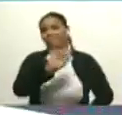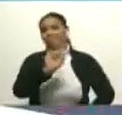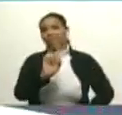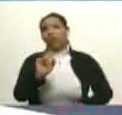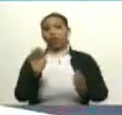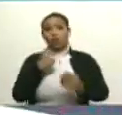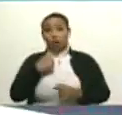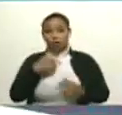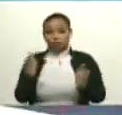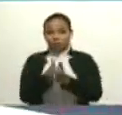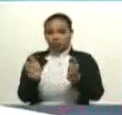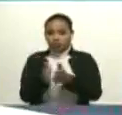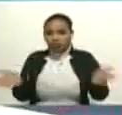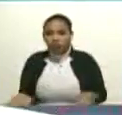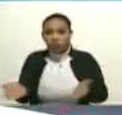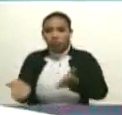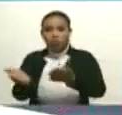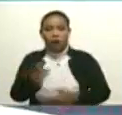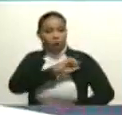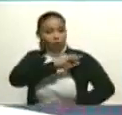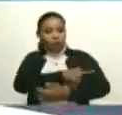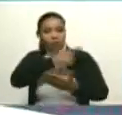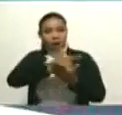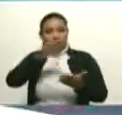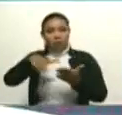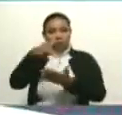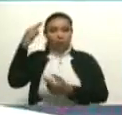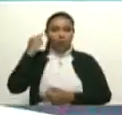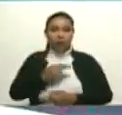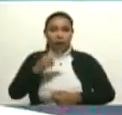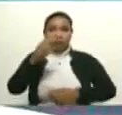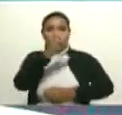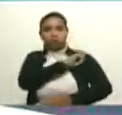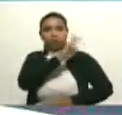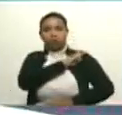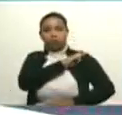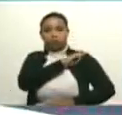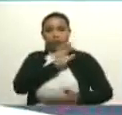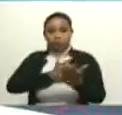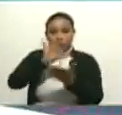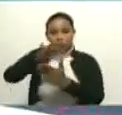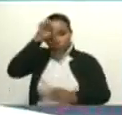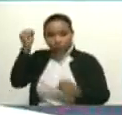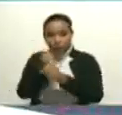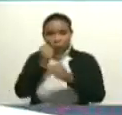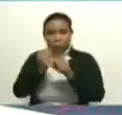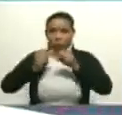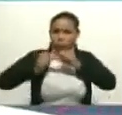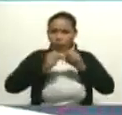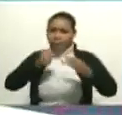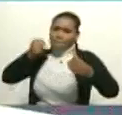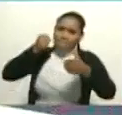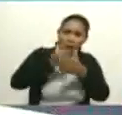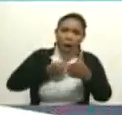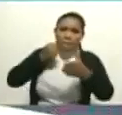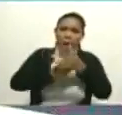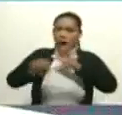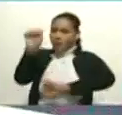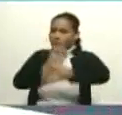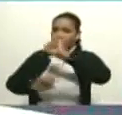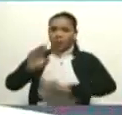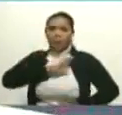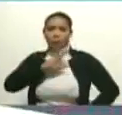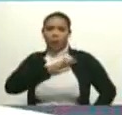aliento a la Fuerza Armada Nacional Bolivariana, al Comando Estratégico Operacional, a continuar la batalla por la defensa de lo